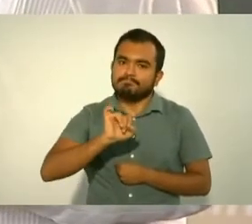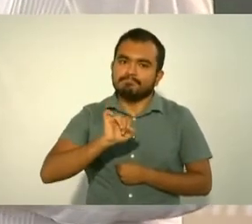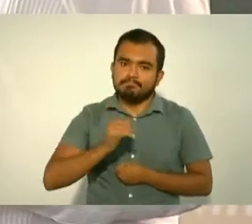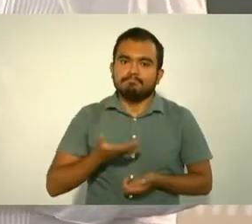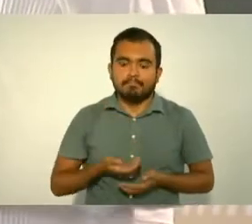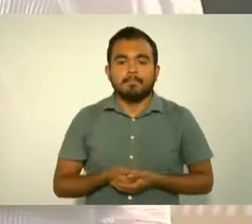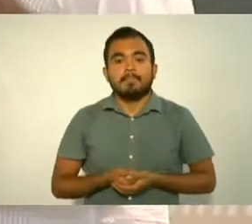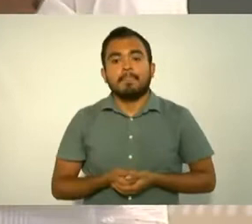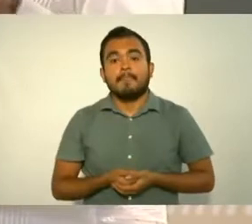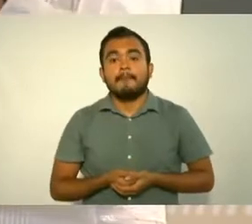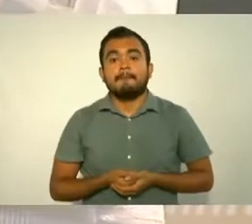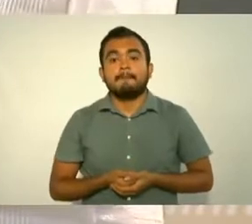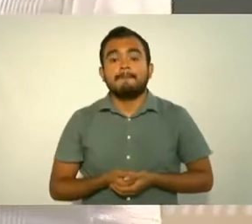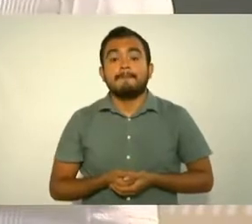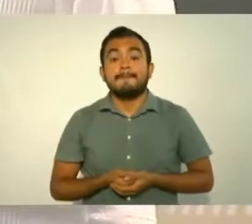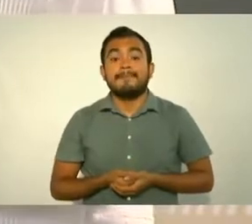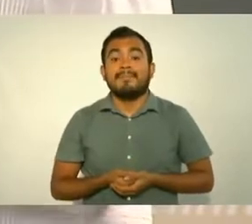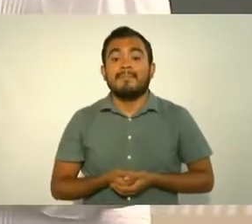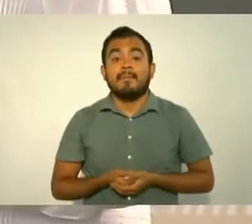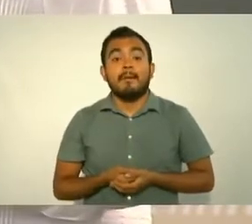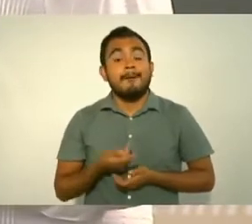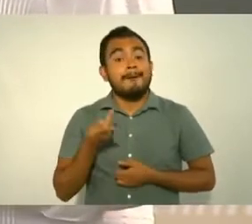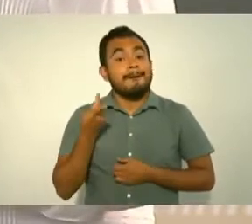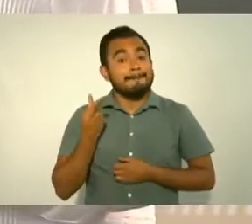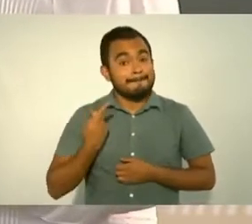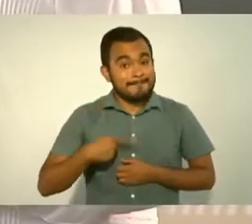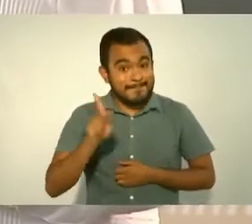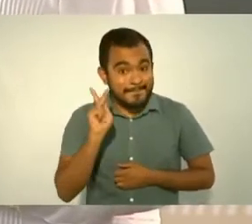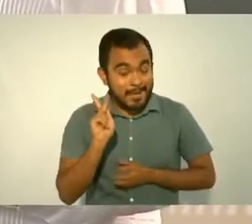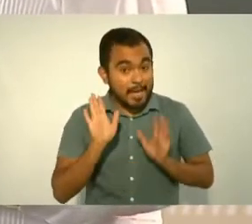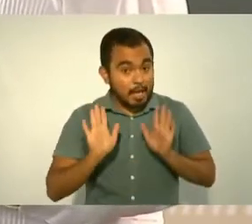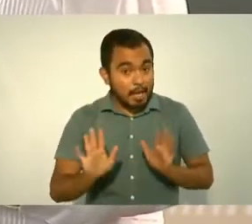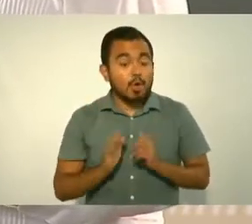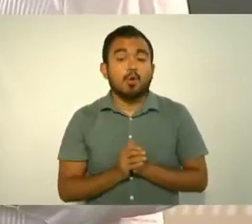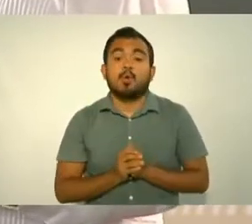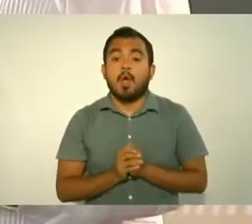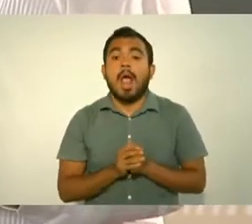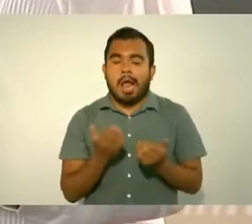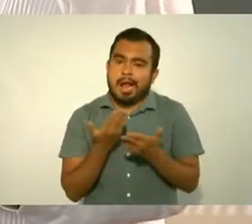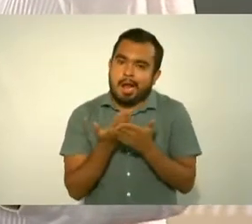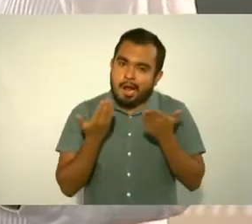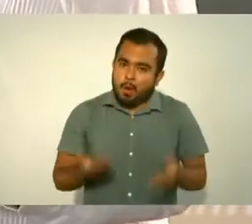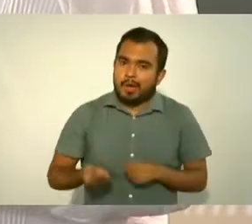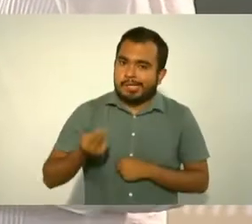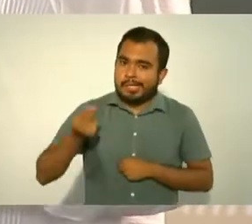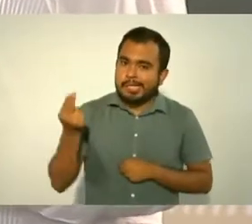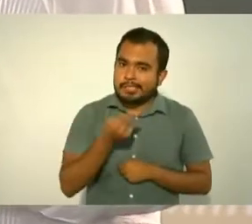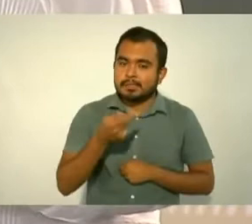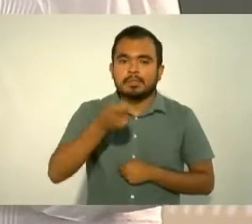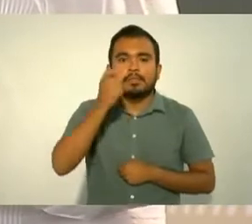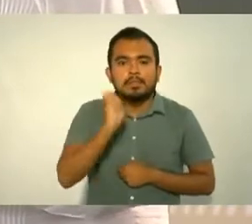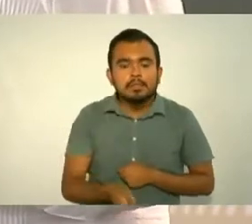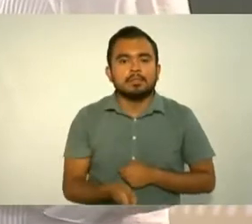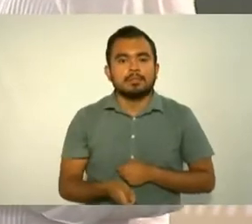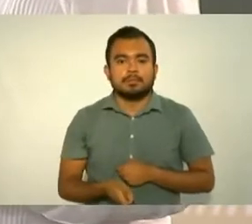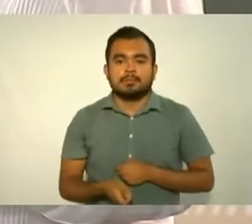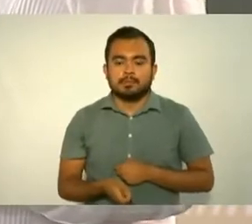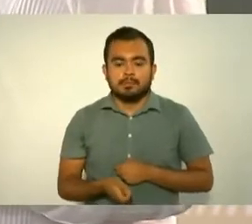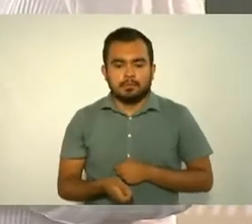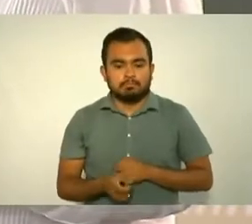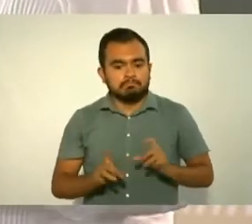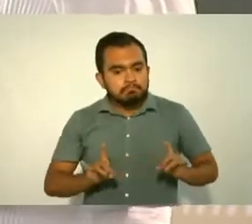Pero ahora tenemos que hacer frente a este nuevo desafío